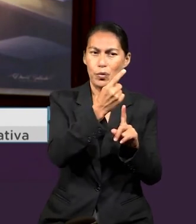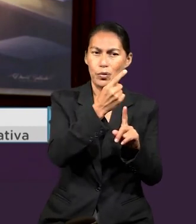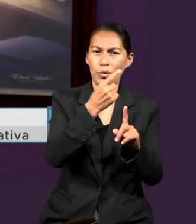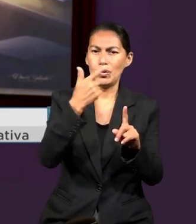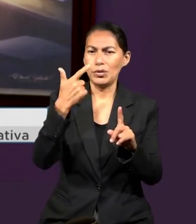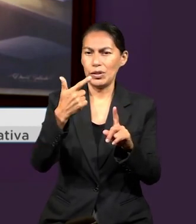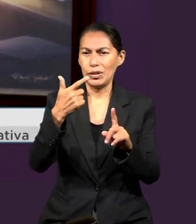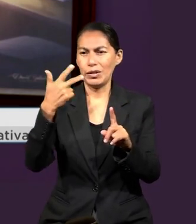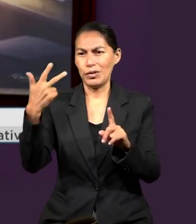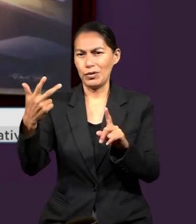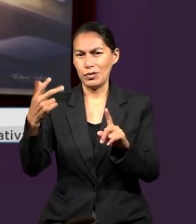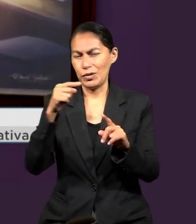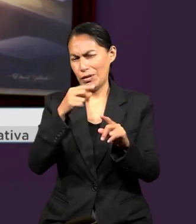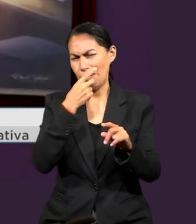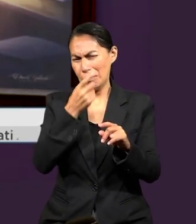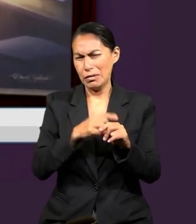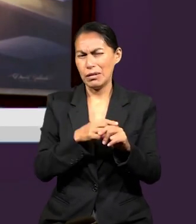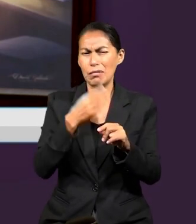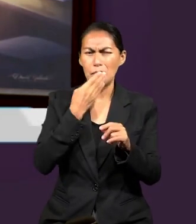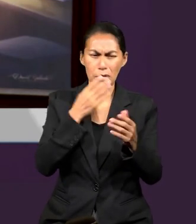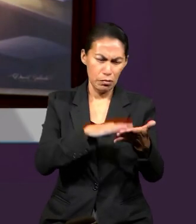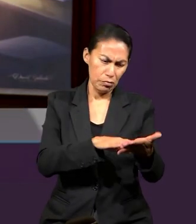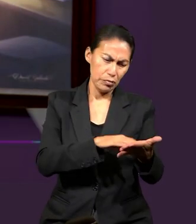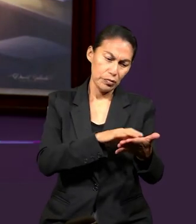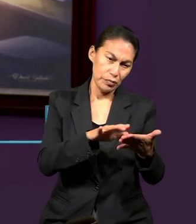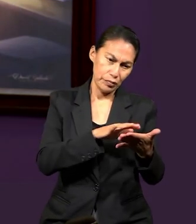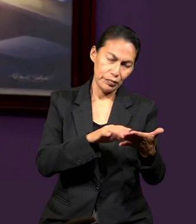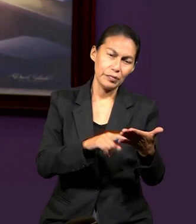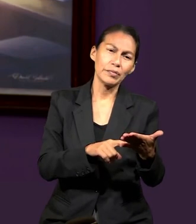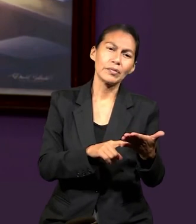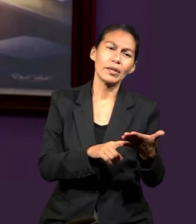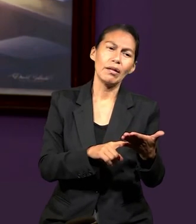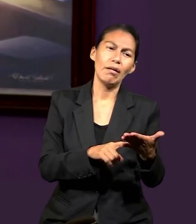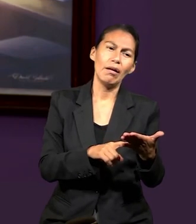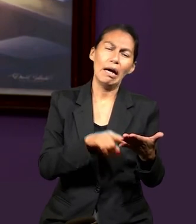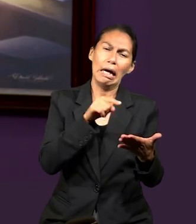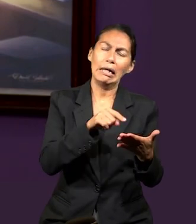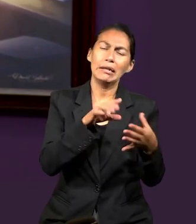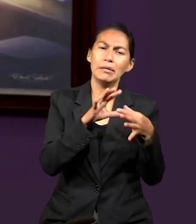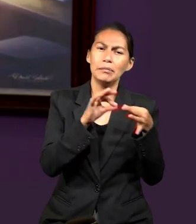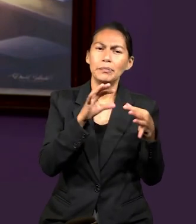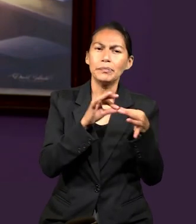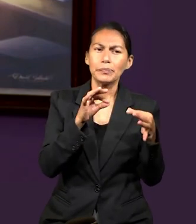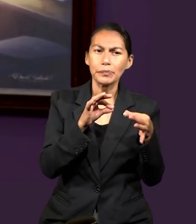1, 7 y 8, si me podrían acompañar,